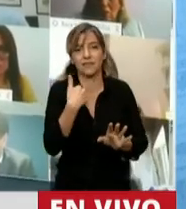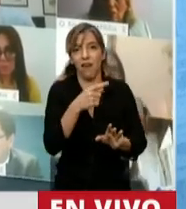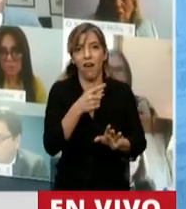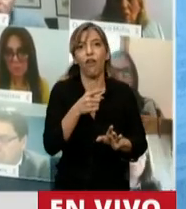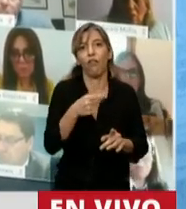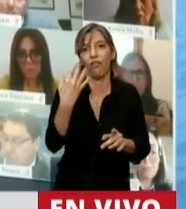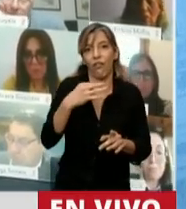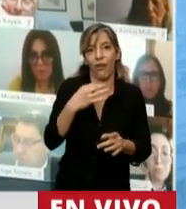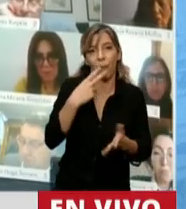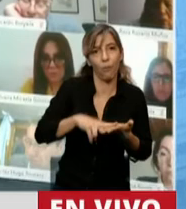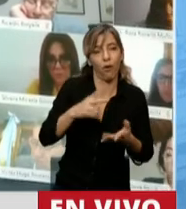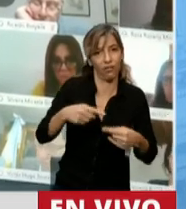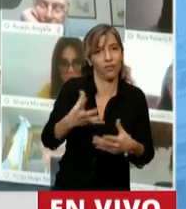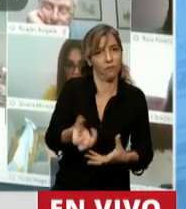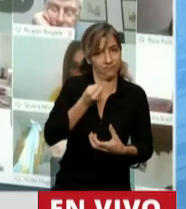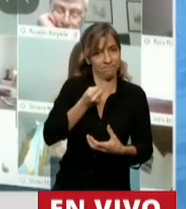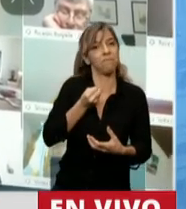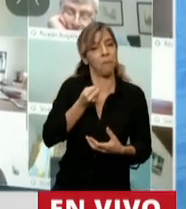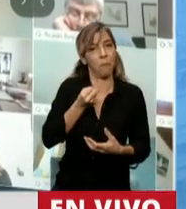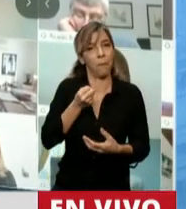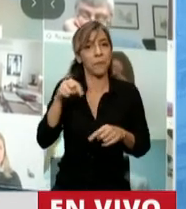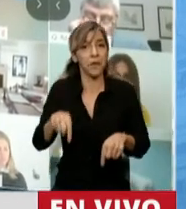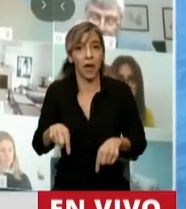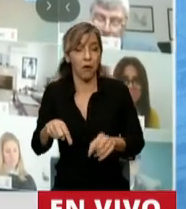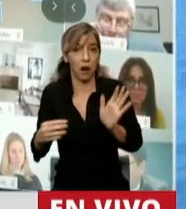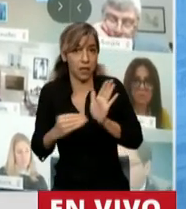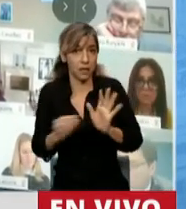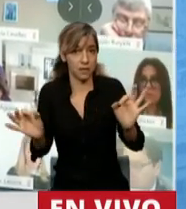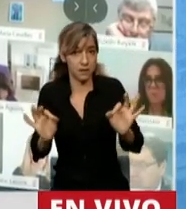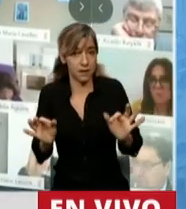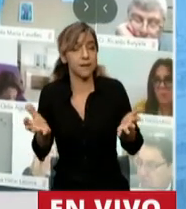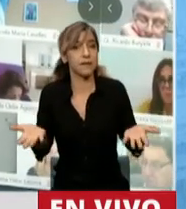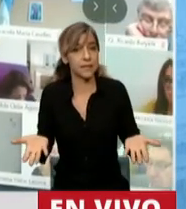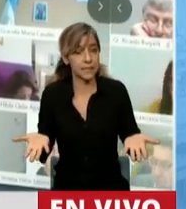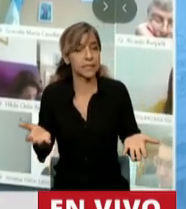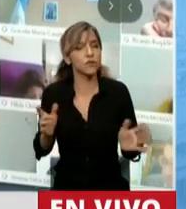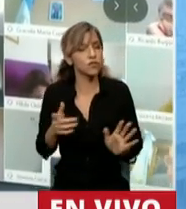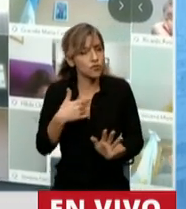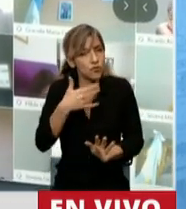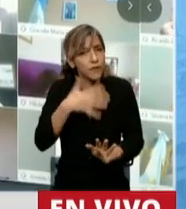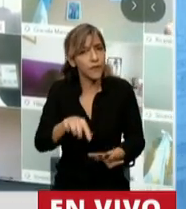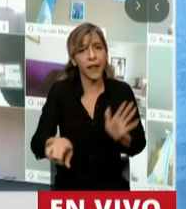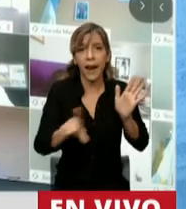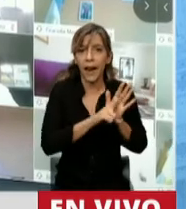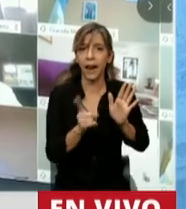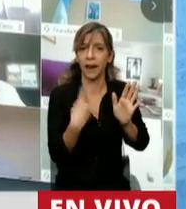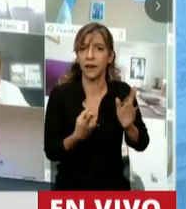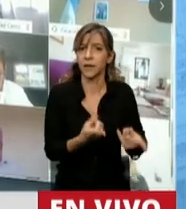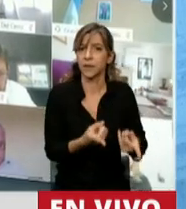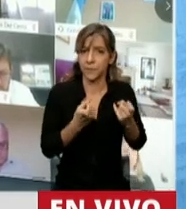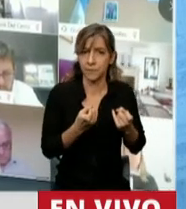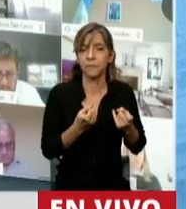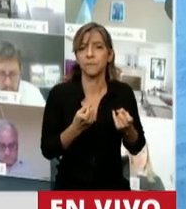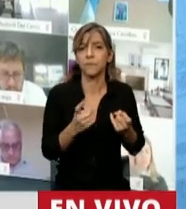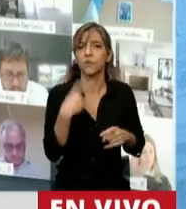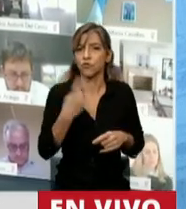Y finalmente, creo, como bien se dijo, que lamentablemente esta es una ley necesaria. Hemos trabajado con una